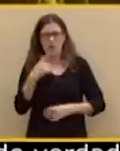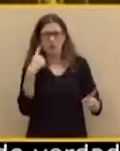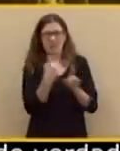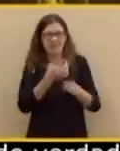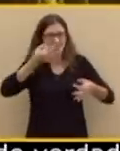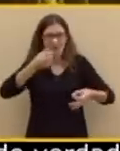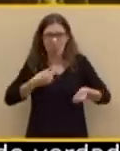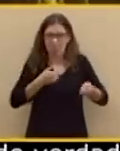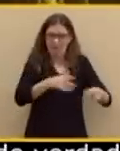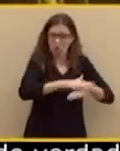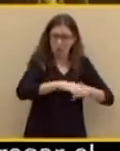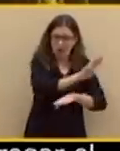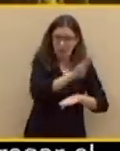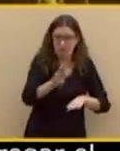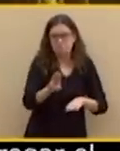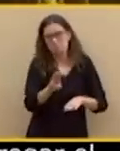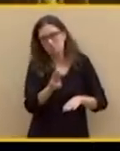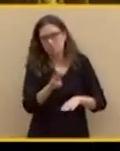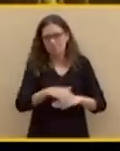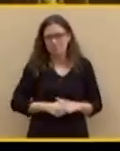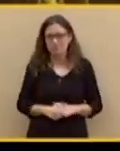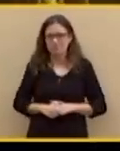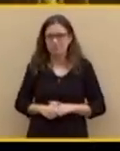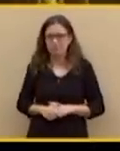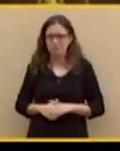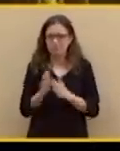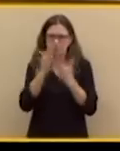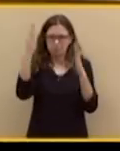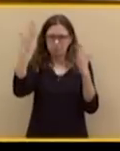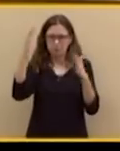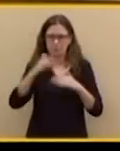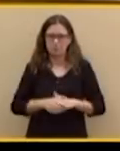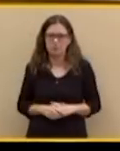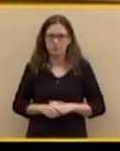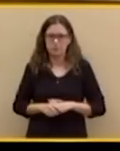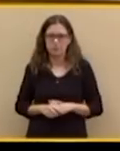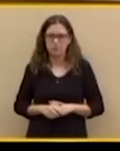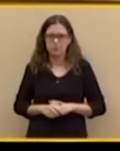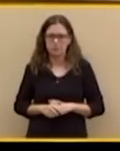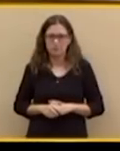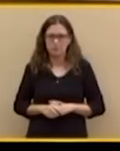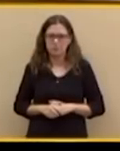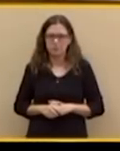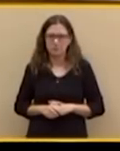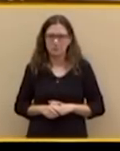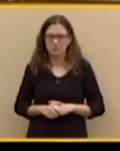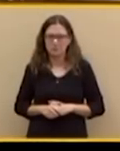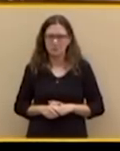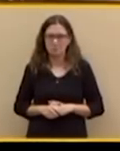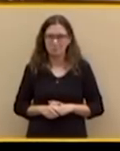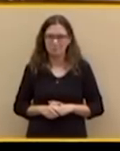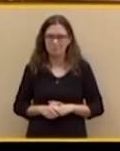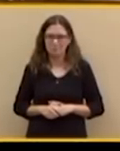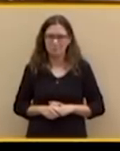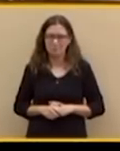Lo que va a ocurrir hoy